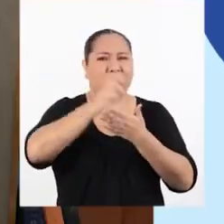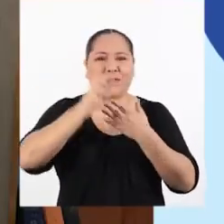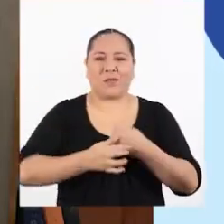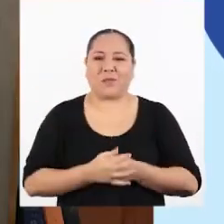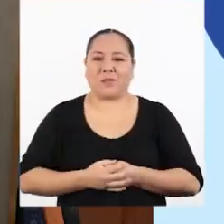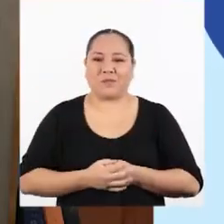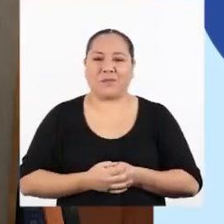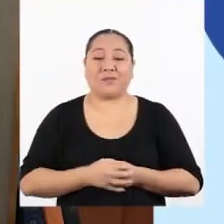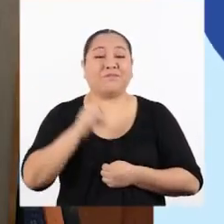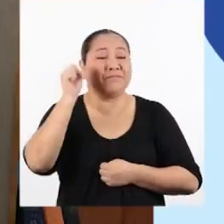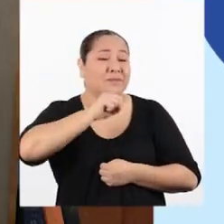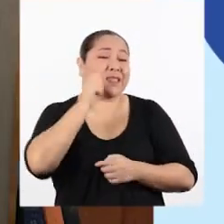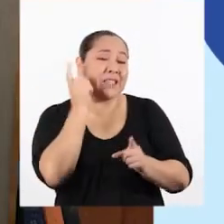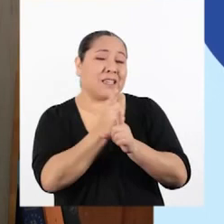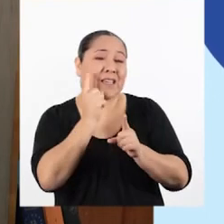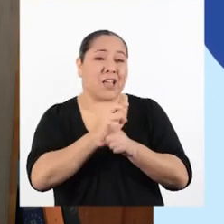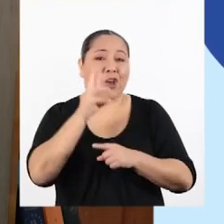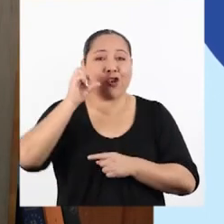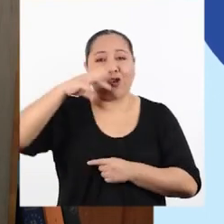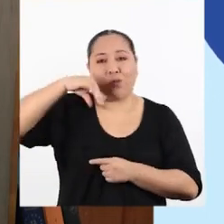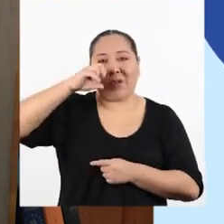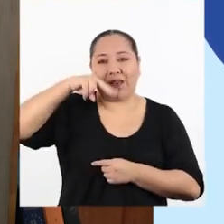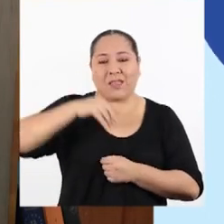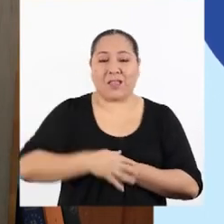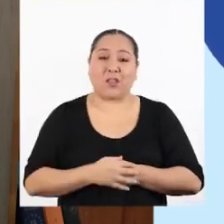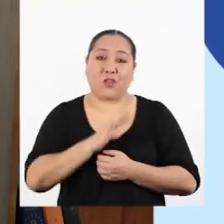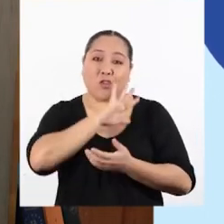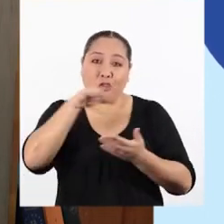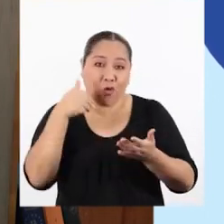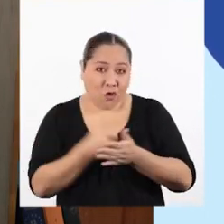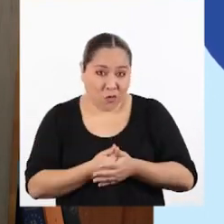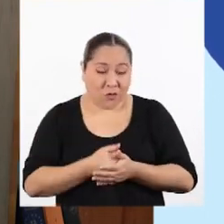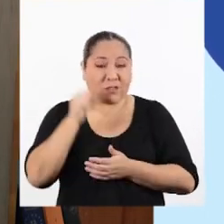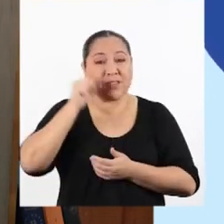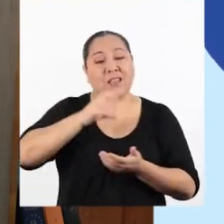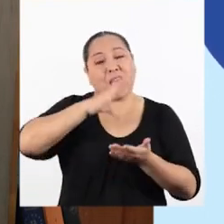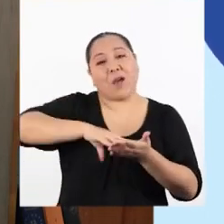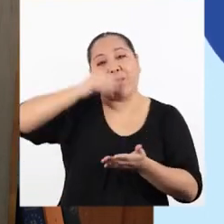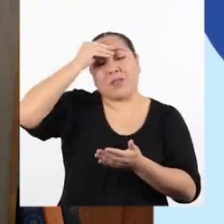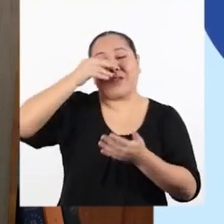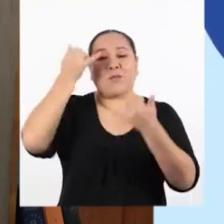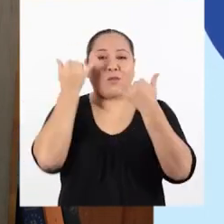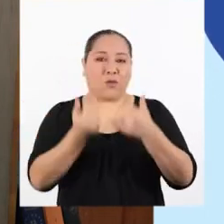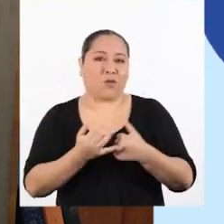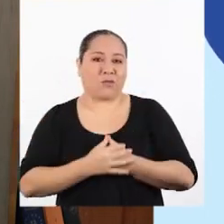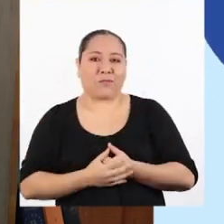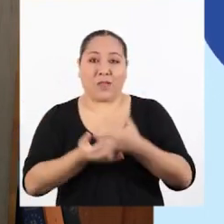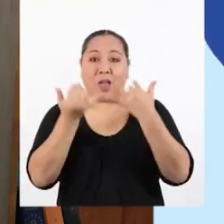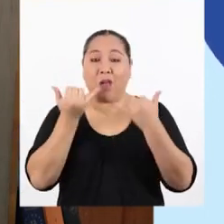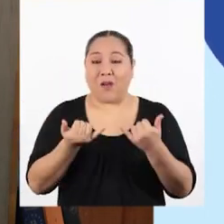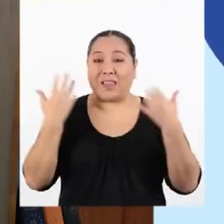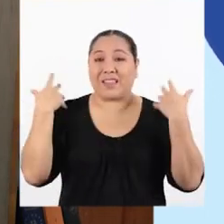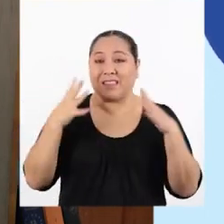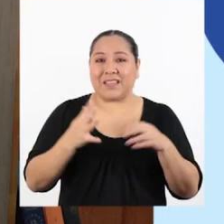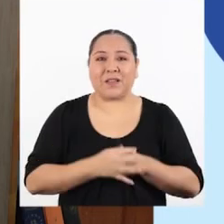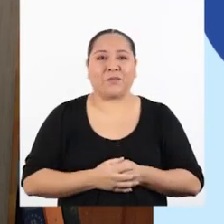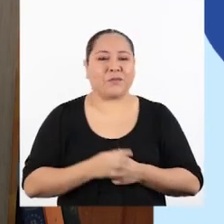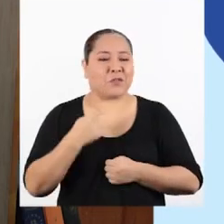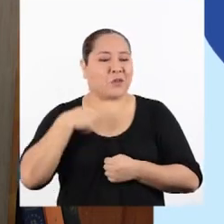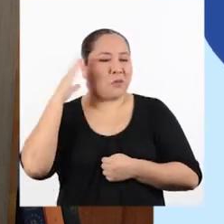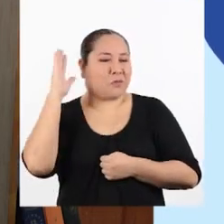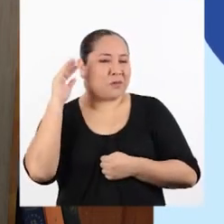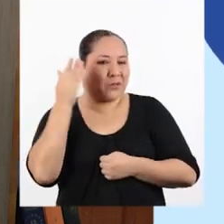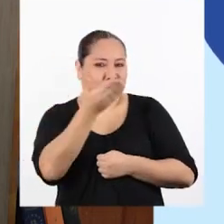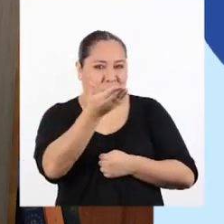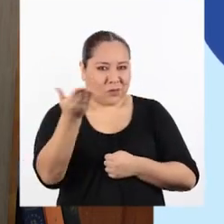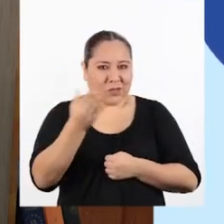Así es, Romina. Todas y todos aprendimos hoy. Y ahora sí, que me despido